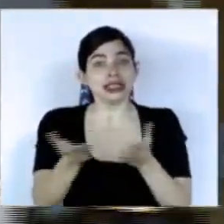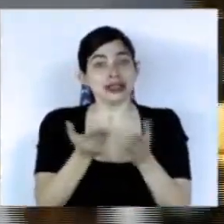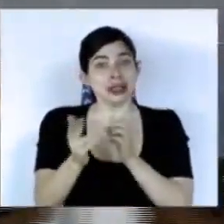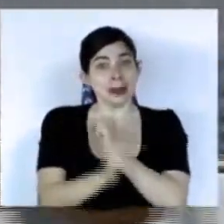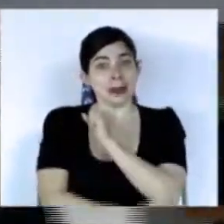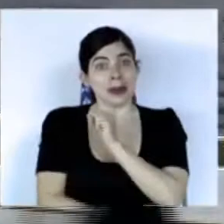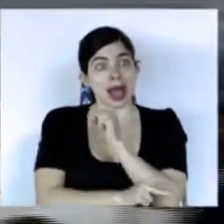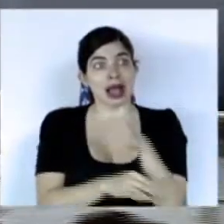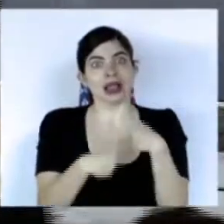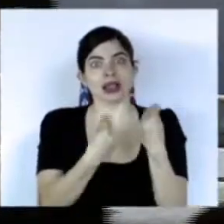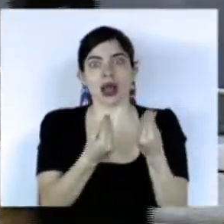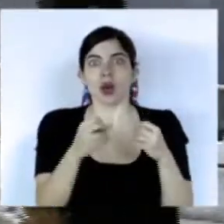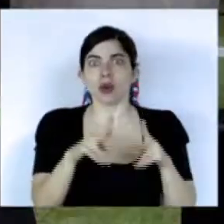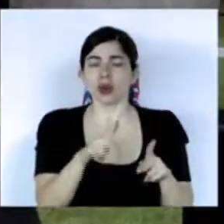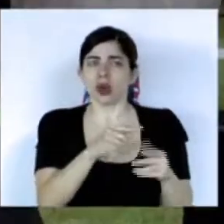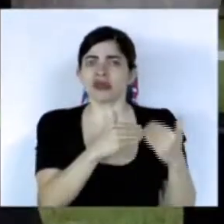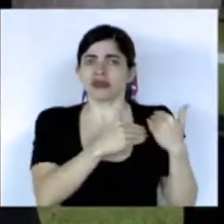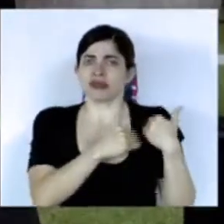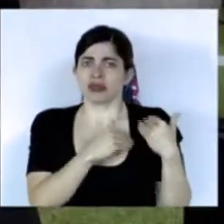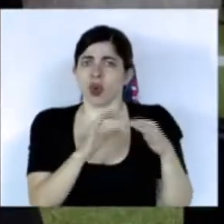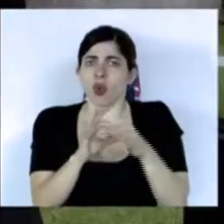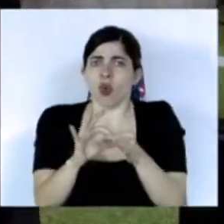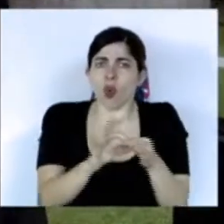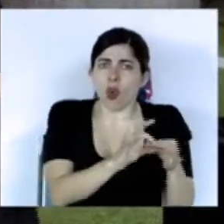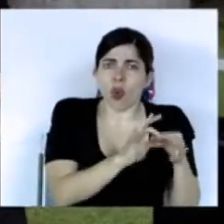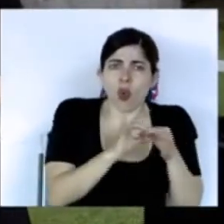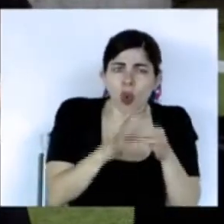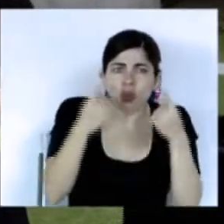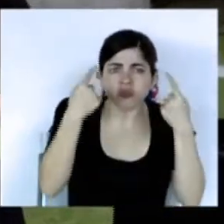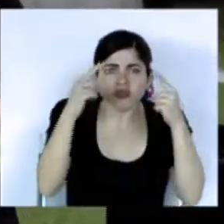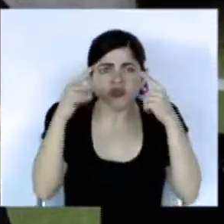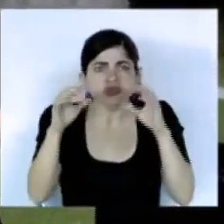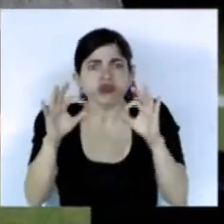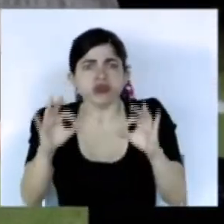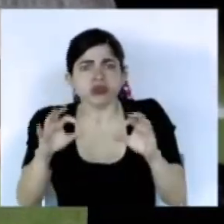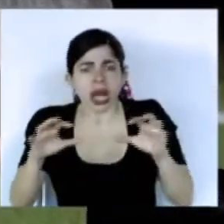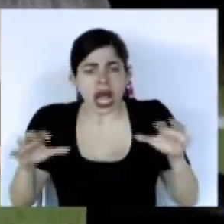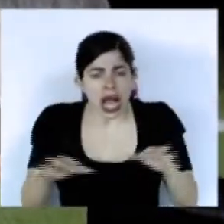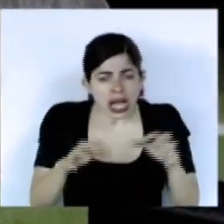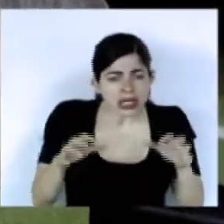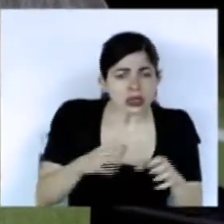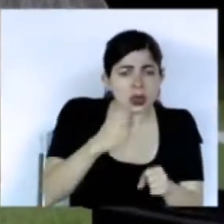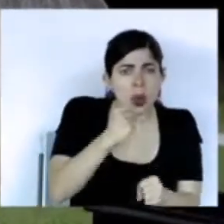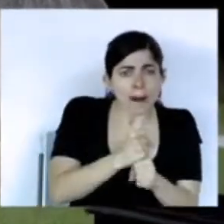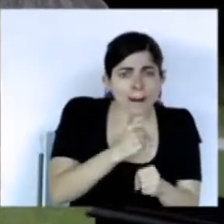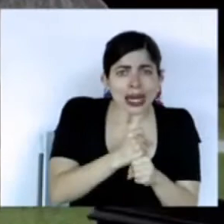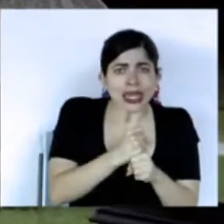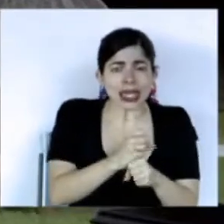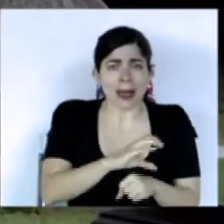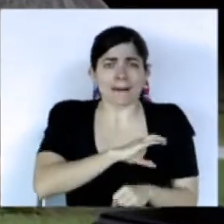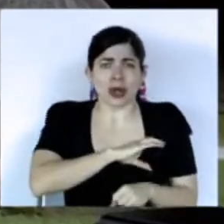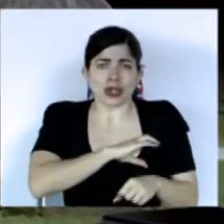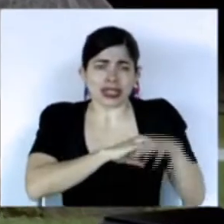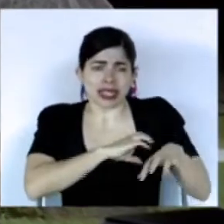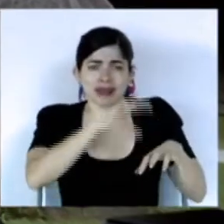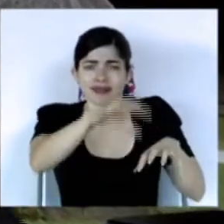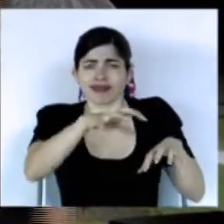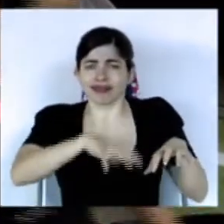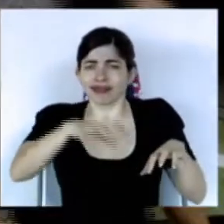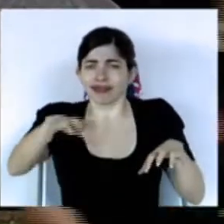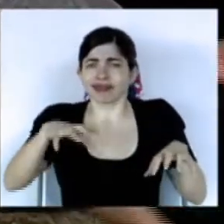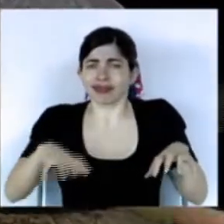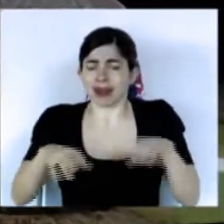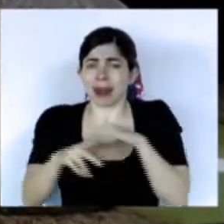le han permitido coordinar de manera efectiva las acciones operativas de los cuerpos policiales en el país